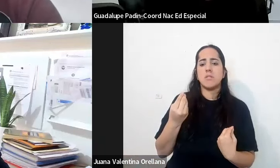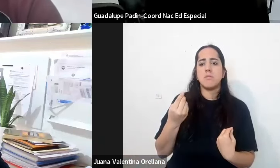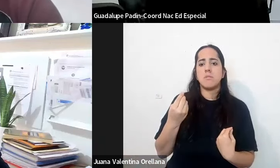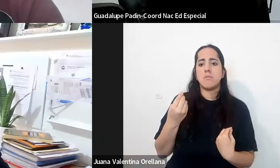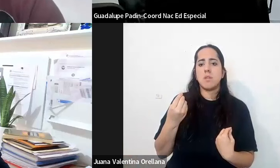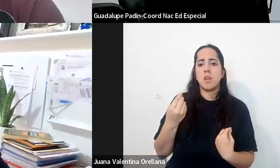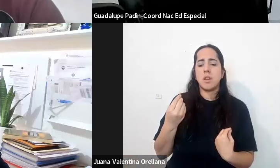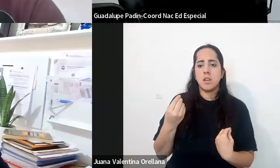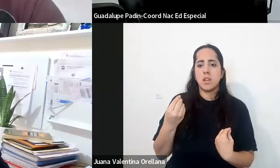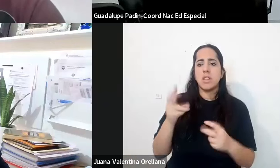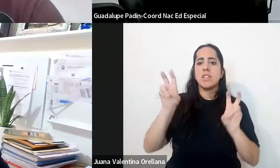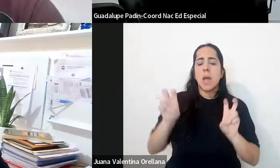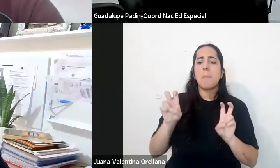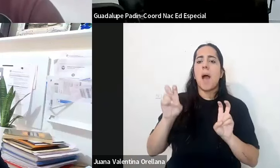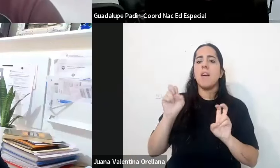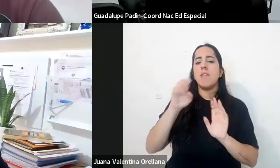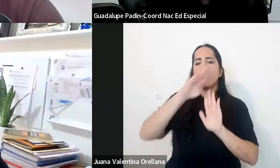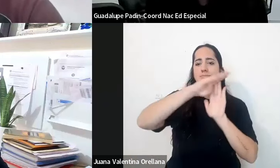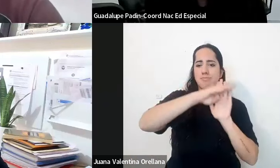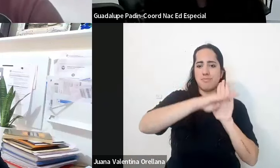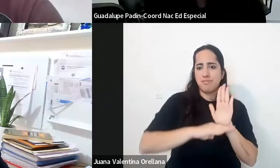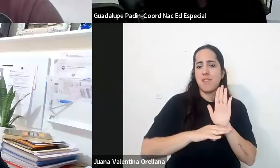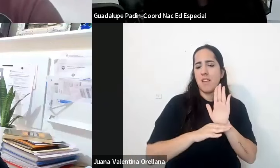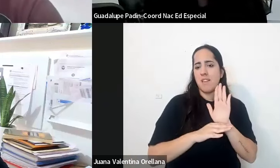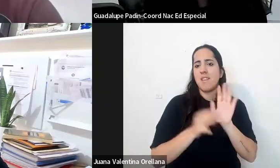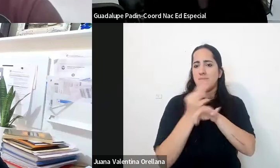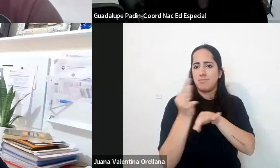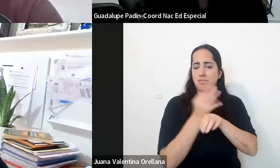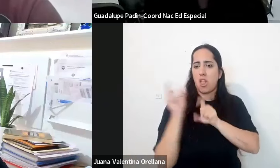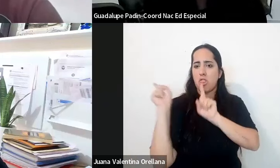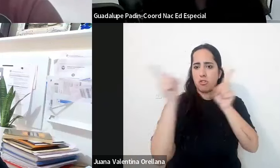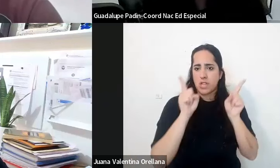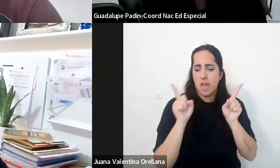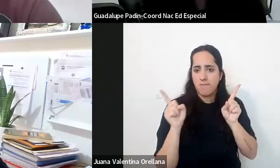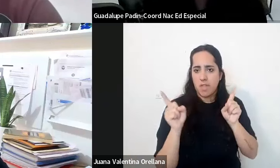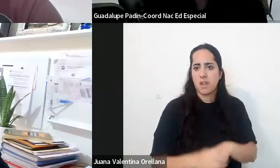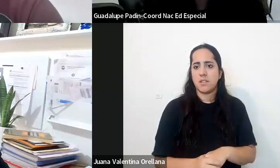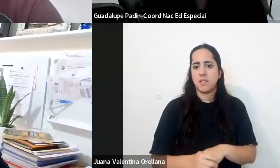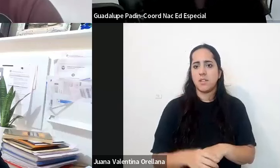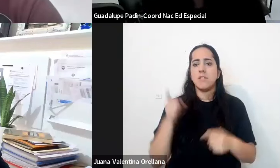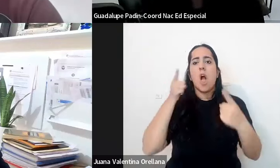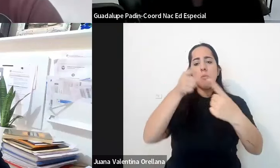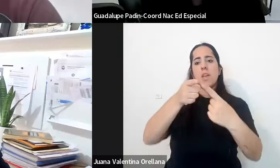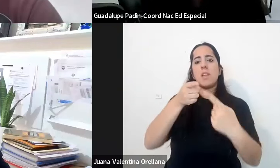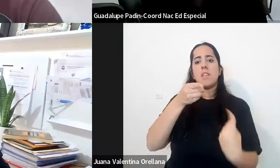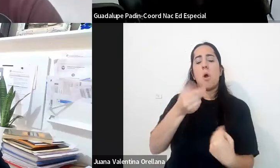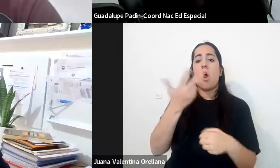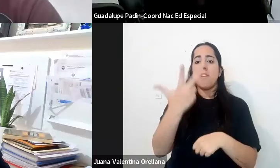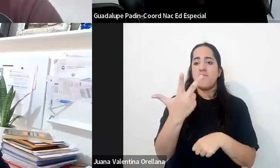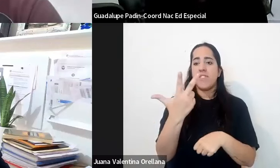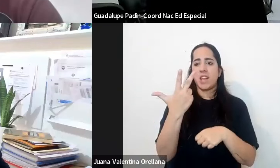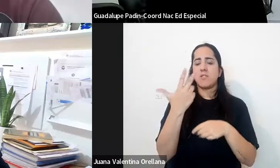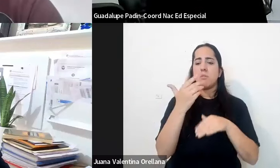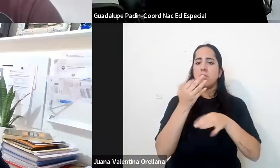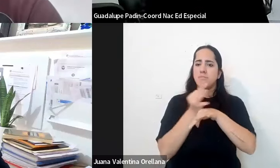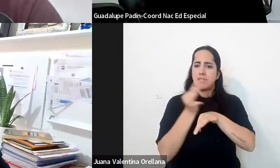con la currícula de la formación docente en tanto el desafío es abarcar tres niveles de enseñanza